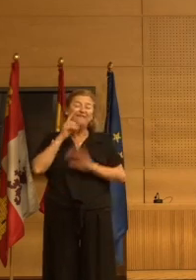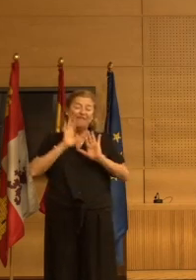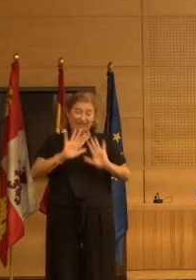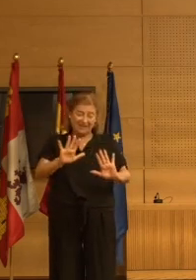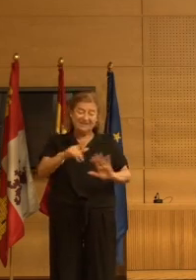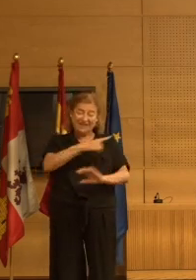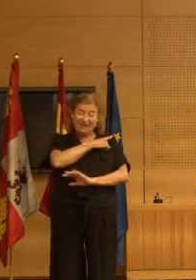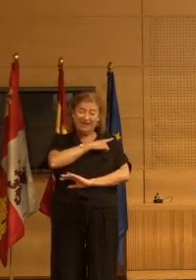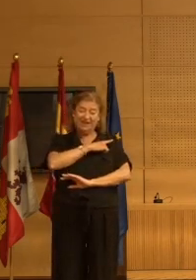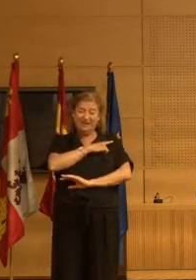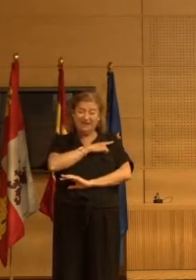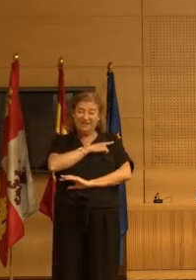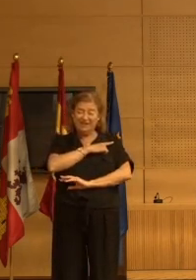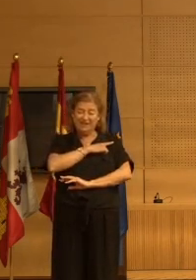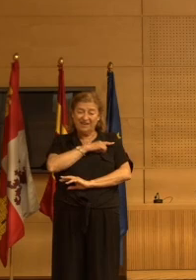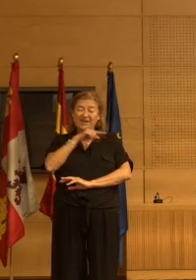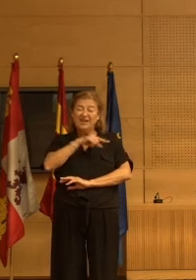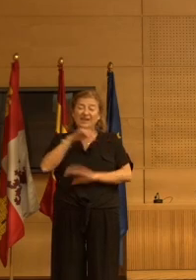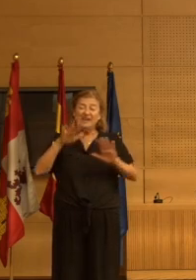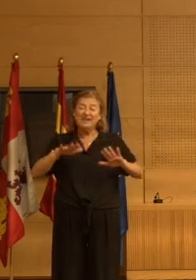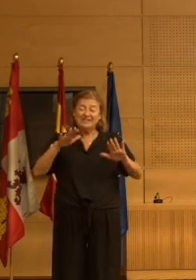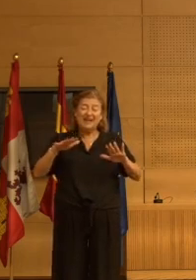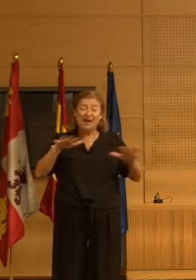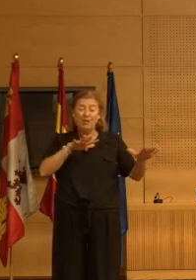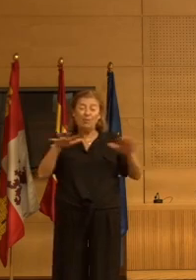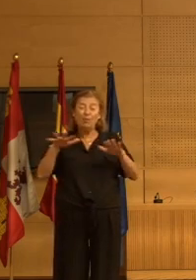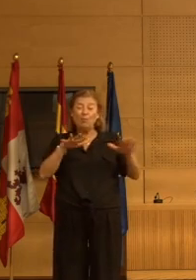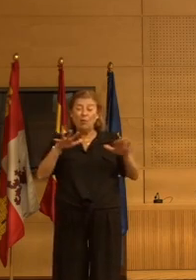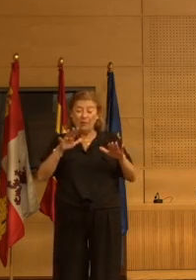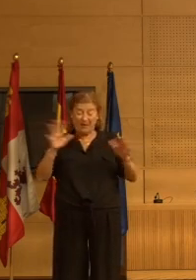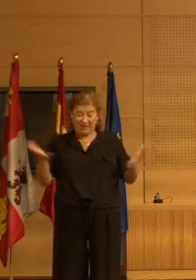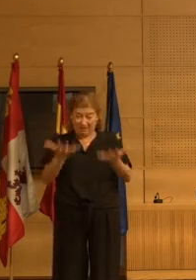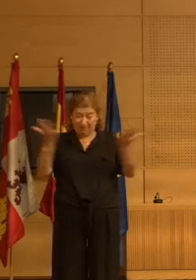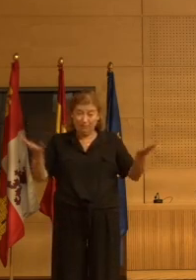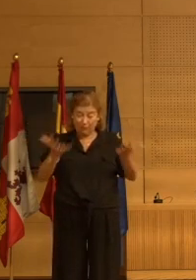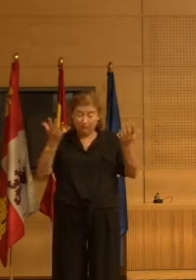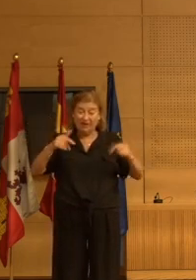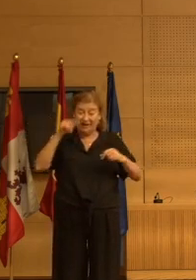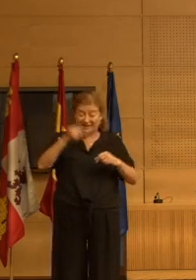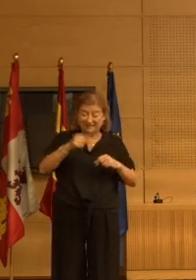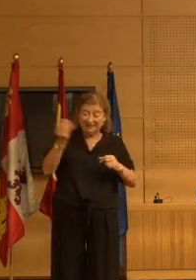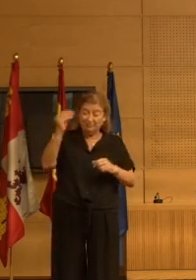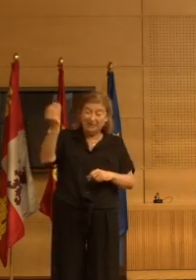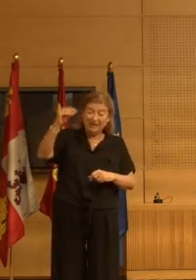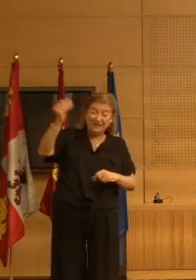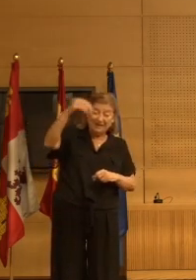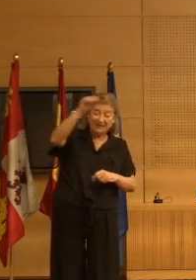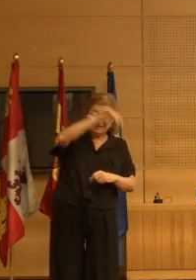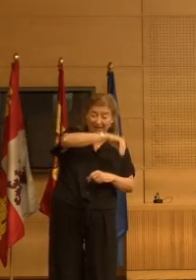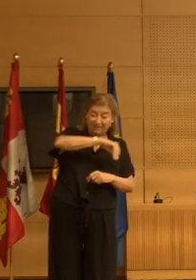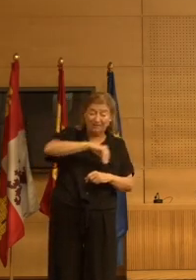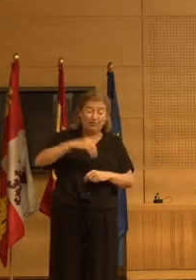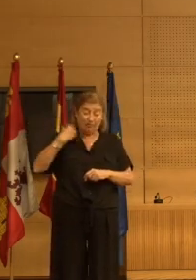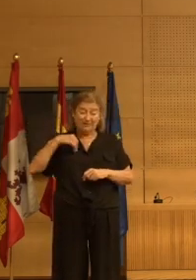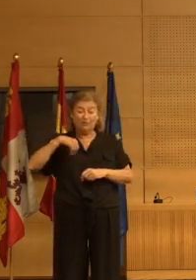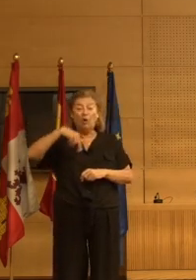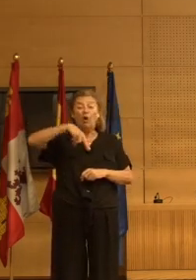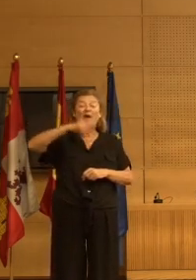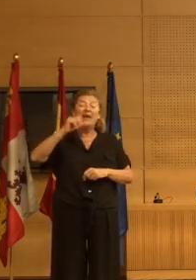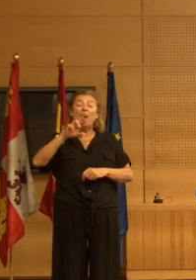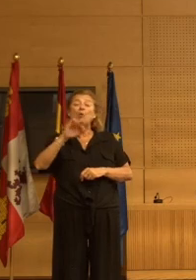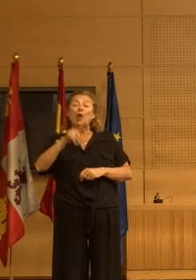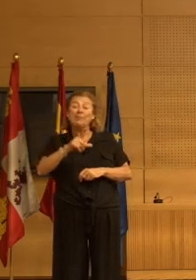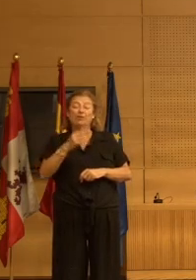quién es el que está moviendo, que está impulsando este incremento de los neuroelépticos en España,